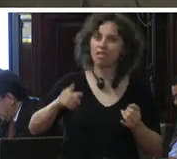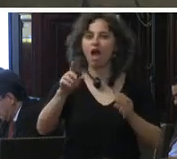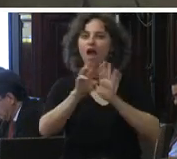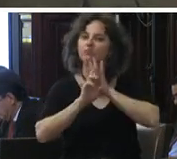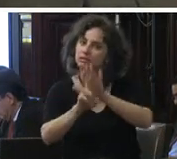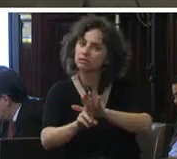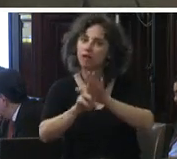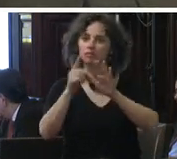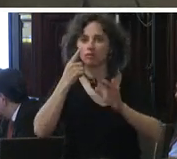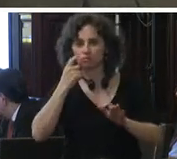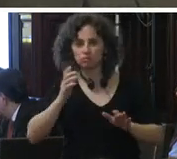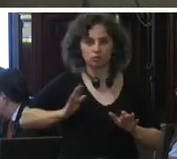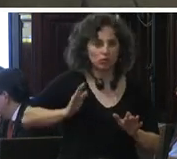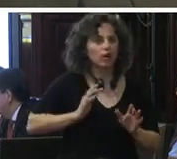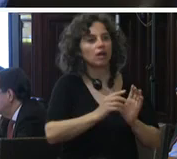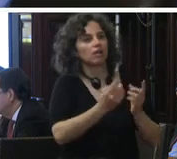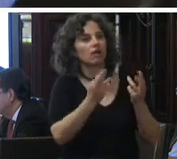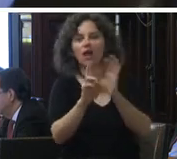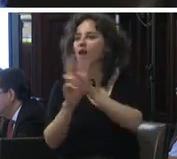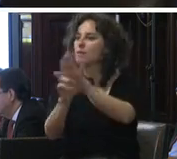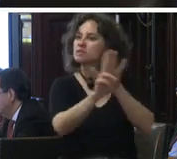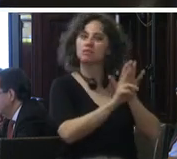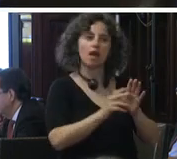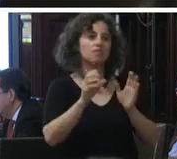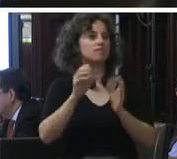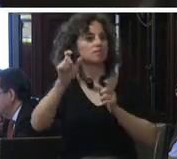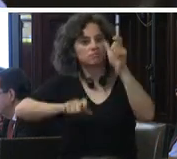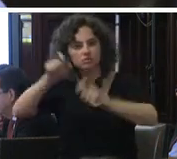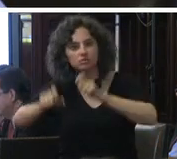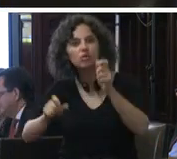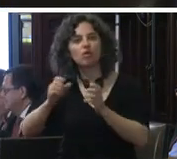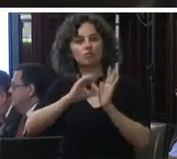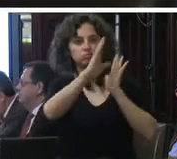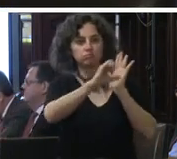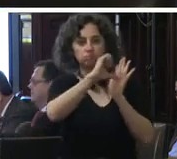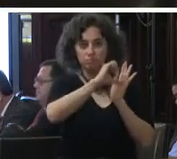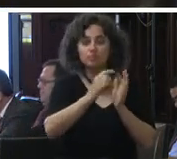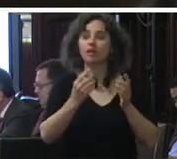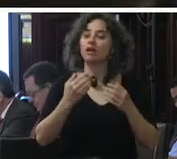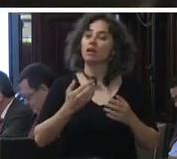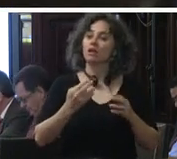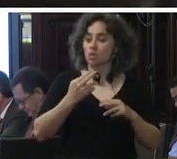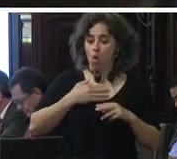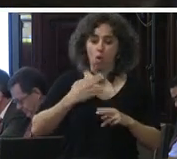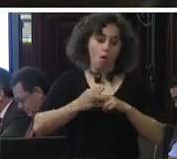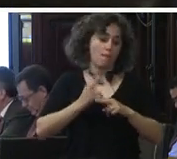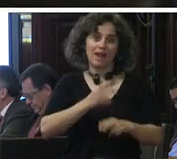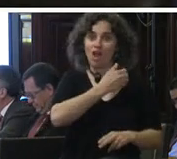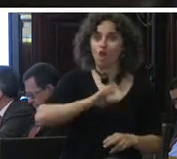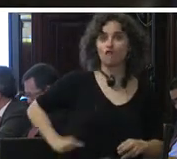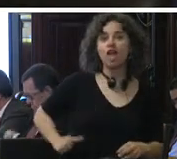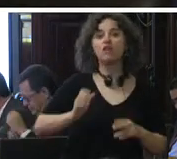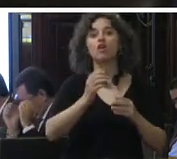comisionado distinguidos representantes de la sociedad civil a nombre del gobierno de méxico quiero expresar nuestro